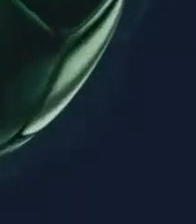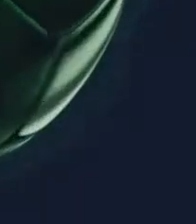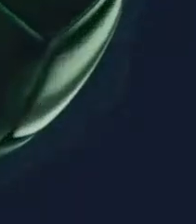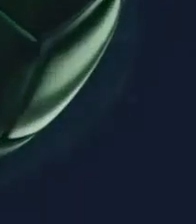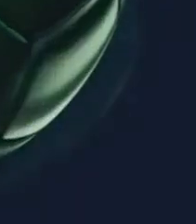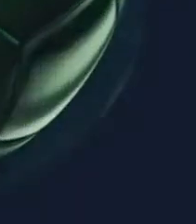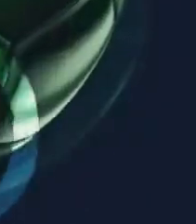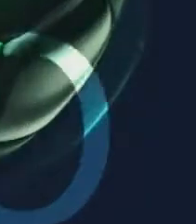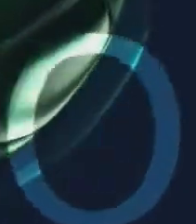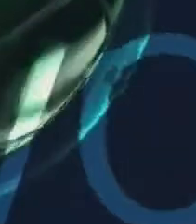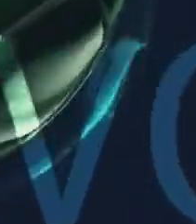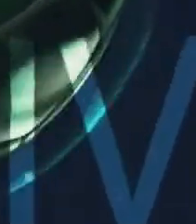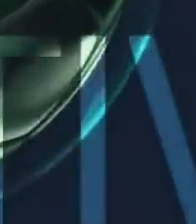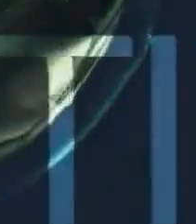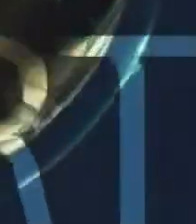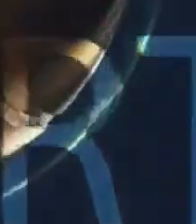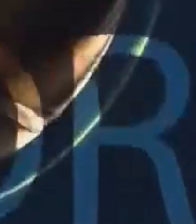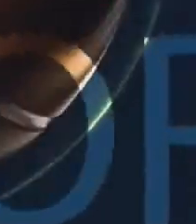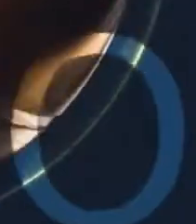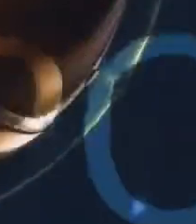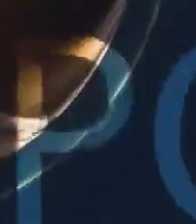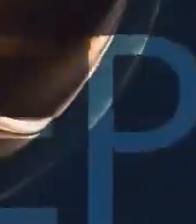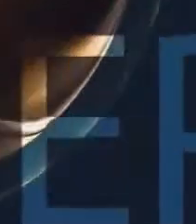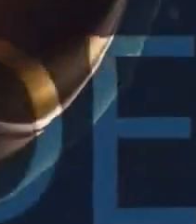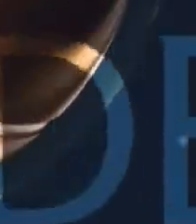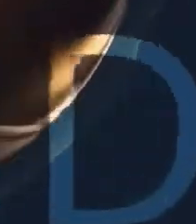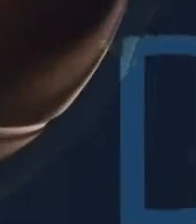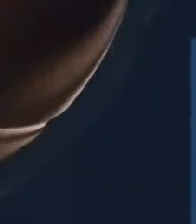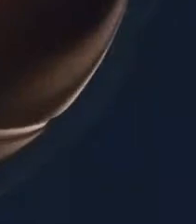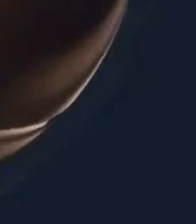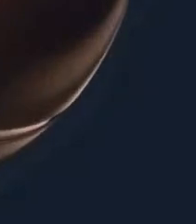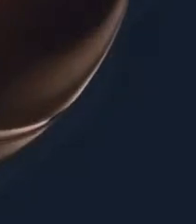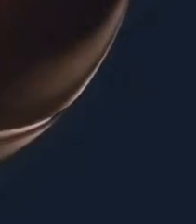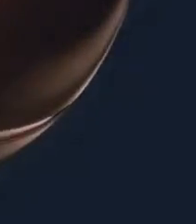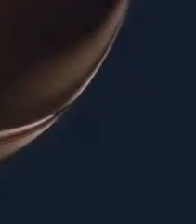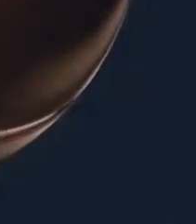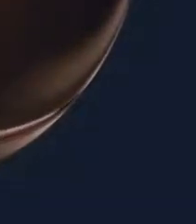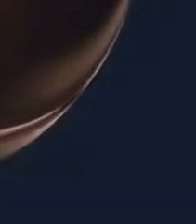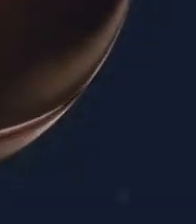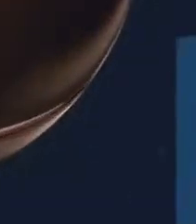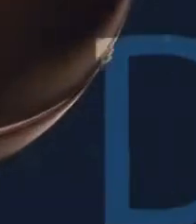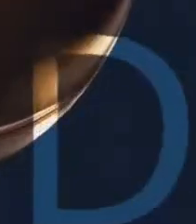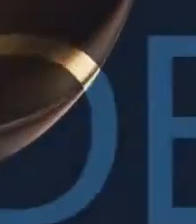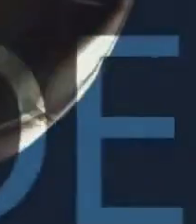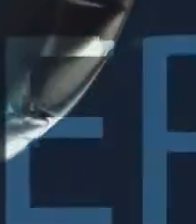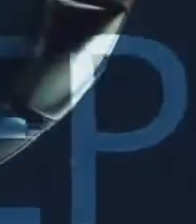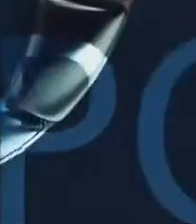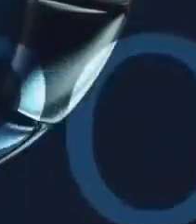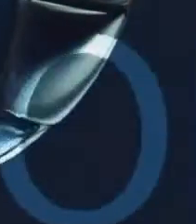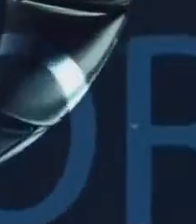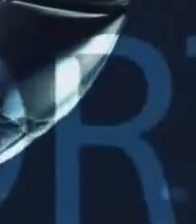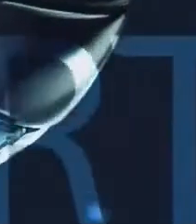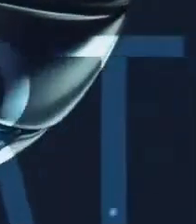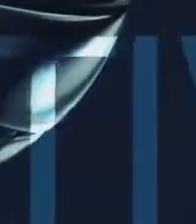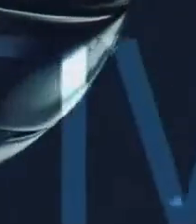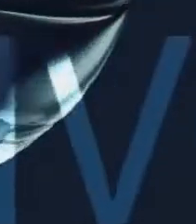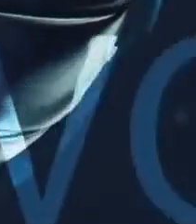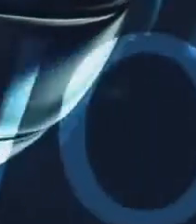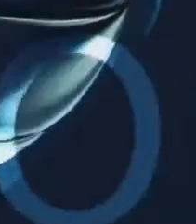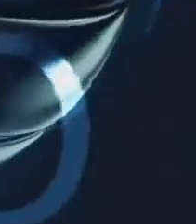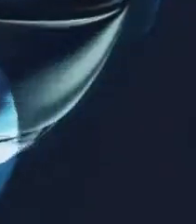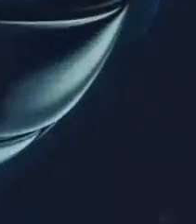Pisando pelota Va Schuller Vuelve Schuller Y despide con mucha categoría Ante la salida de Penny Gol espléndido